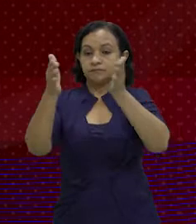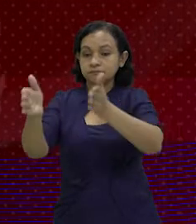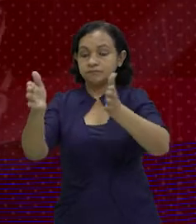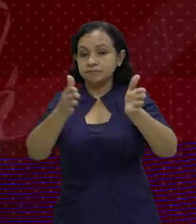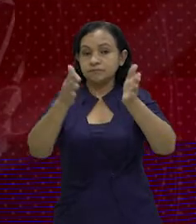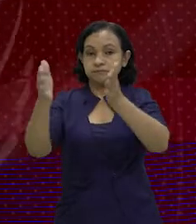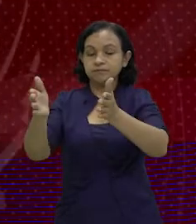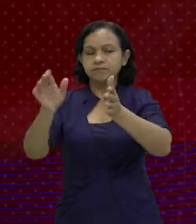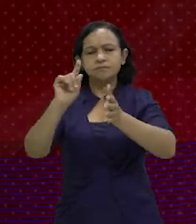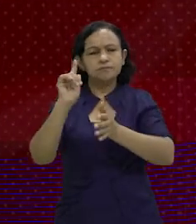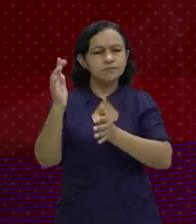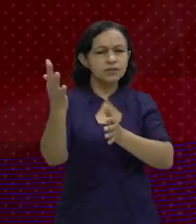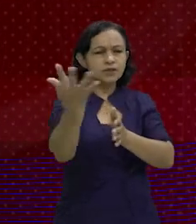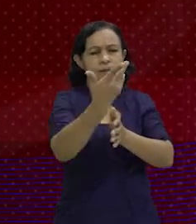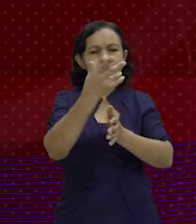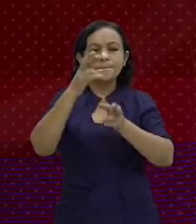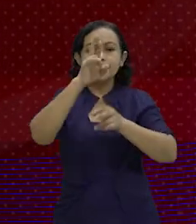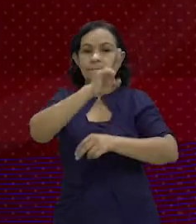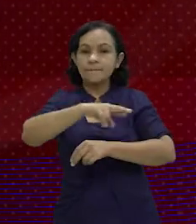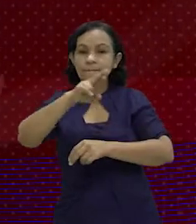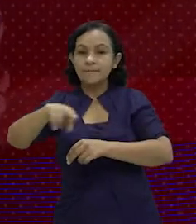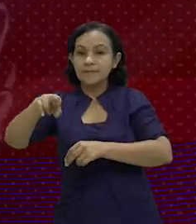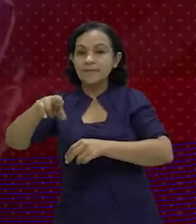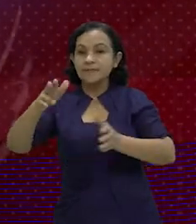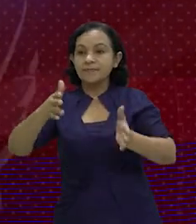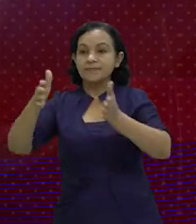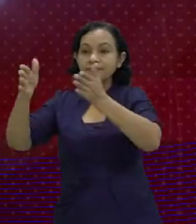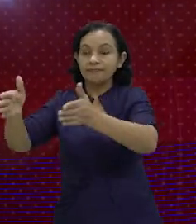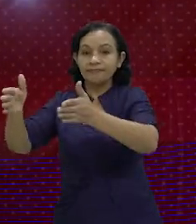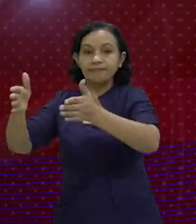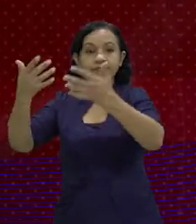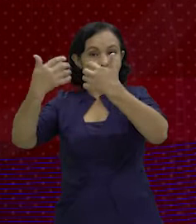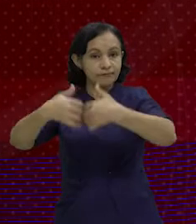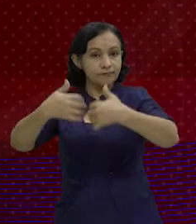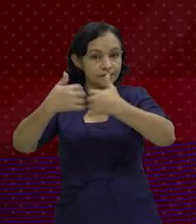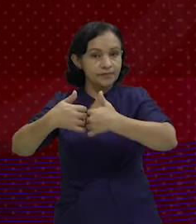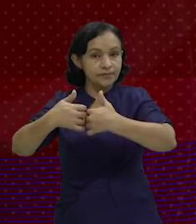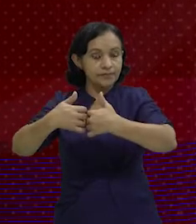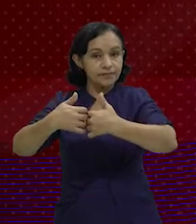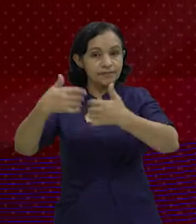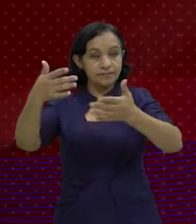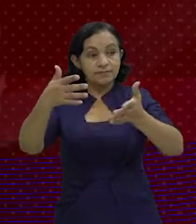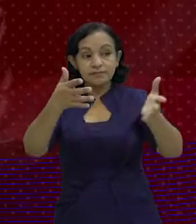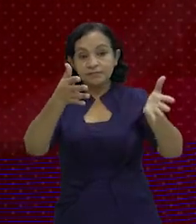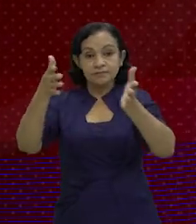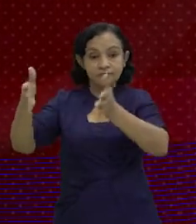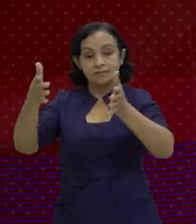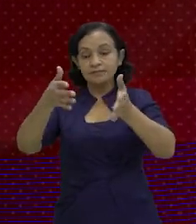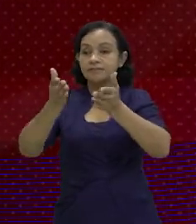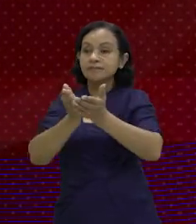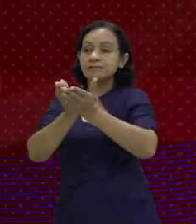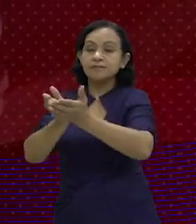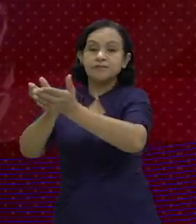hacemos un esfuerzo de trasladar hasta Rivas, hasta San Jorge. De ahí la empresa llega a retirar